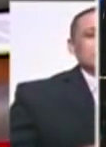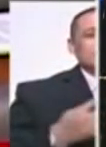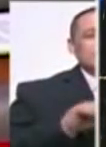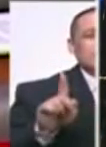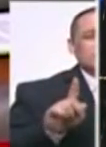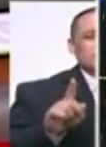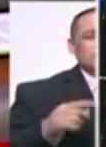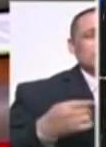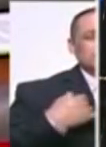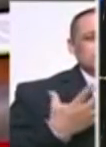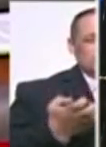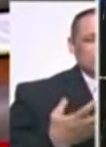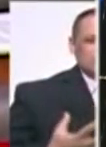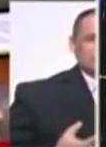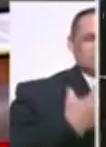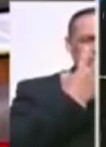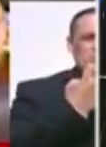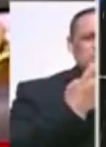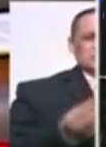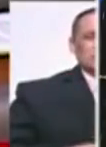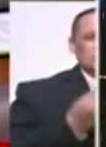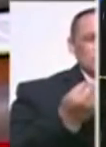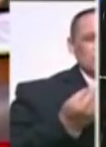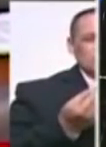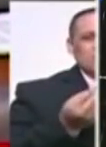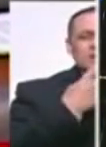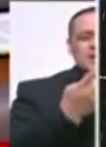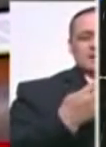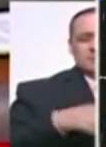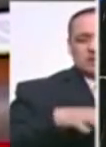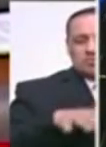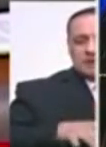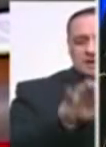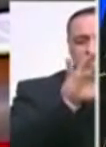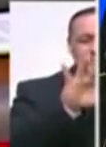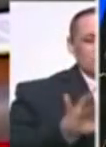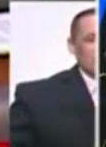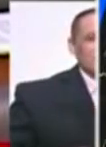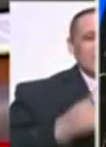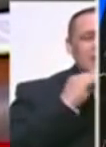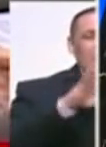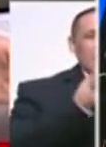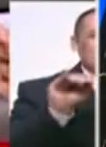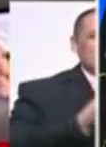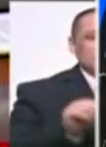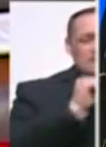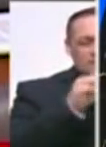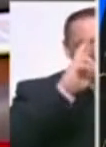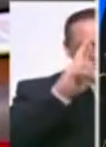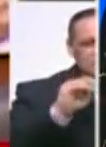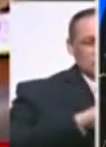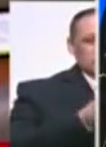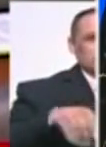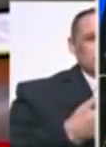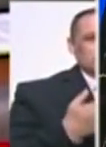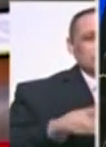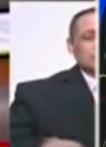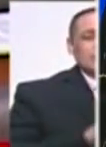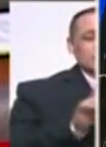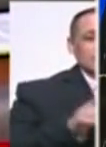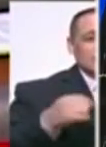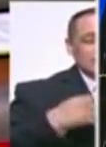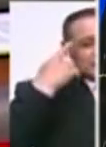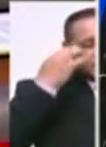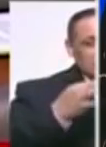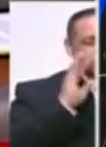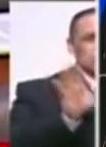sentido de que van a bajar acá a la ciudad a robar, a hacer vandalismo. La gente allá trabaja, se esfuerza, se le pone punche